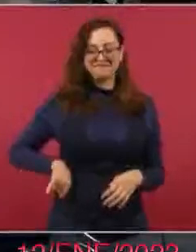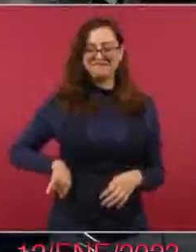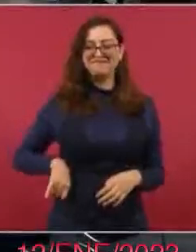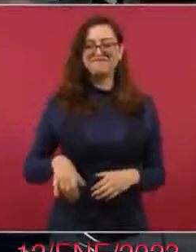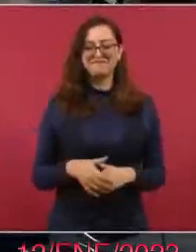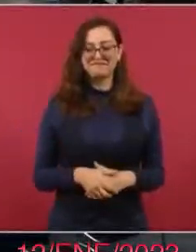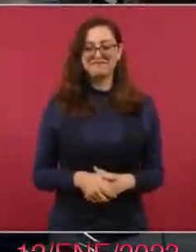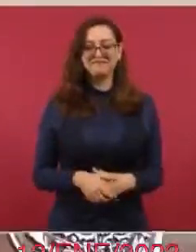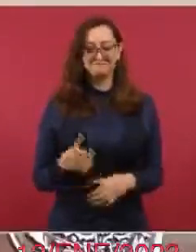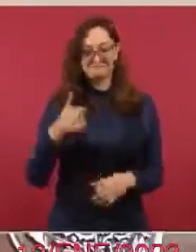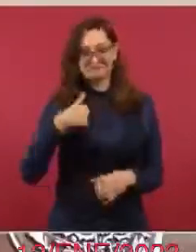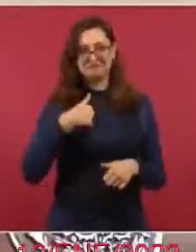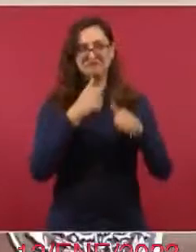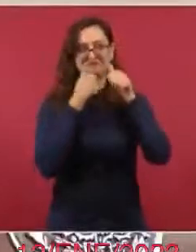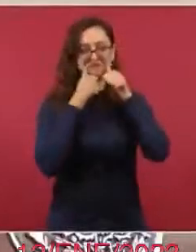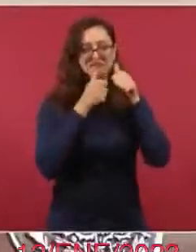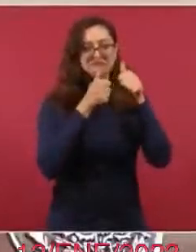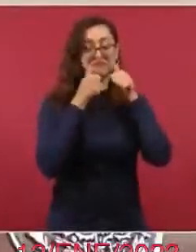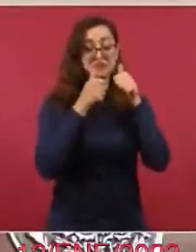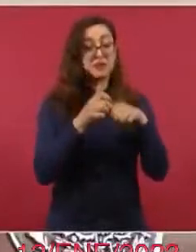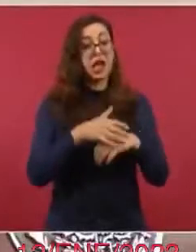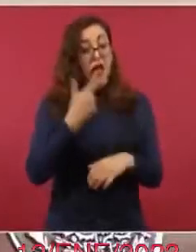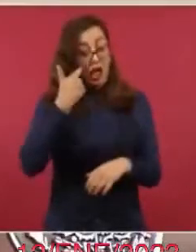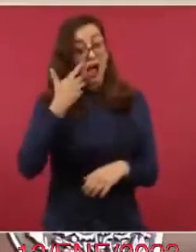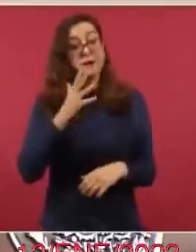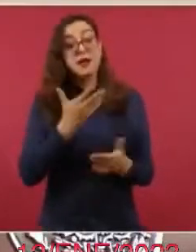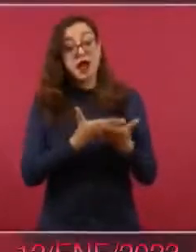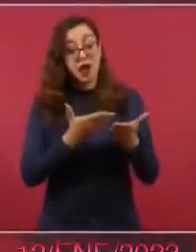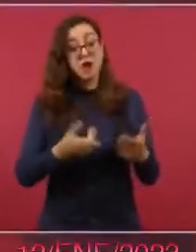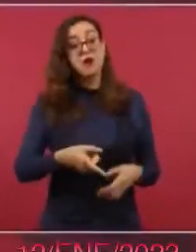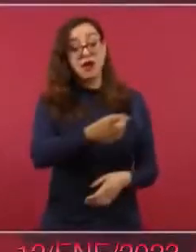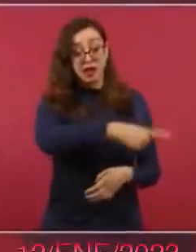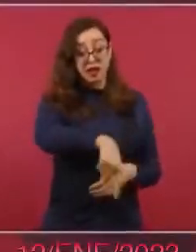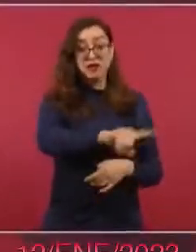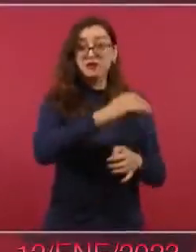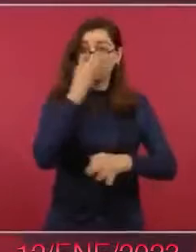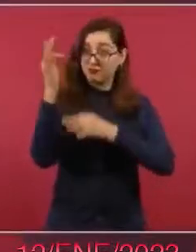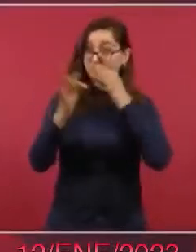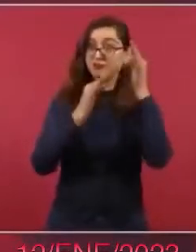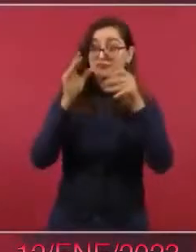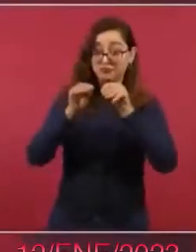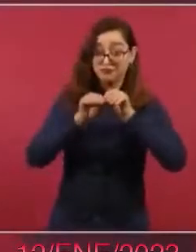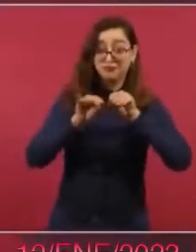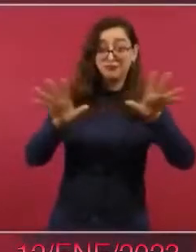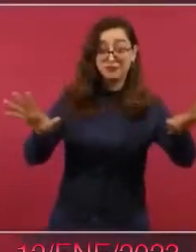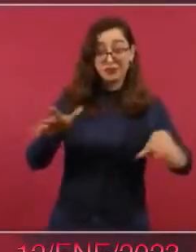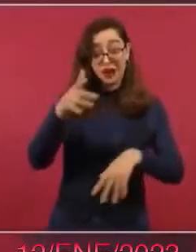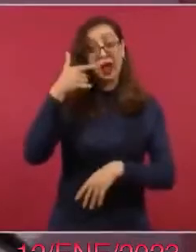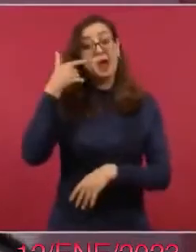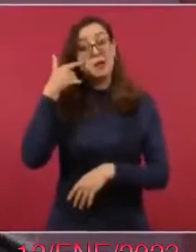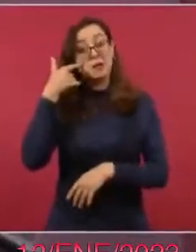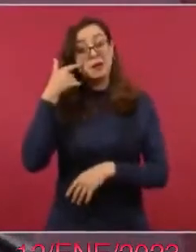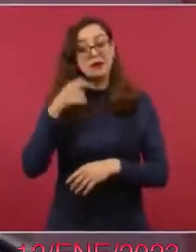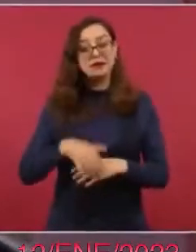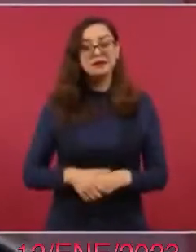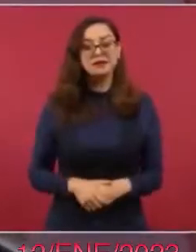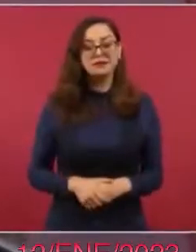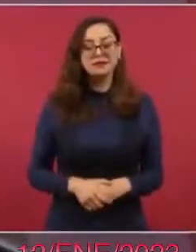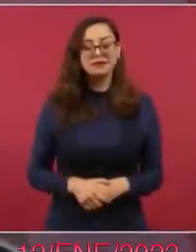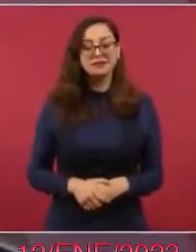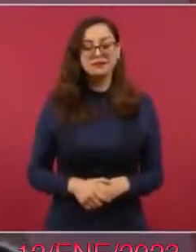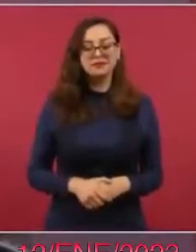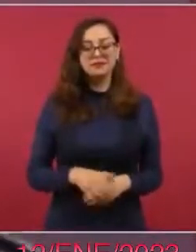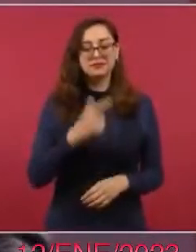darle seguimiento ojalá y los medios estén informando constantemente hay dos cosas que me llaman mucho la atención